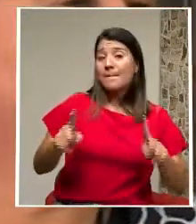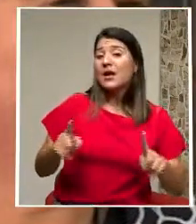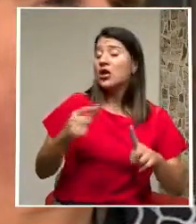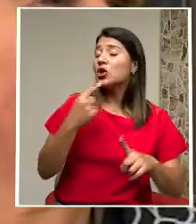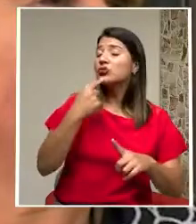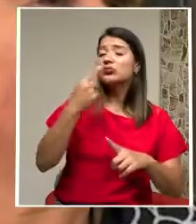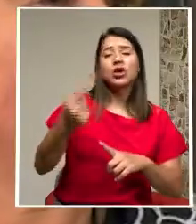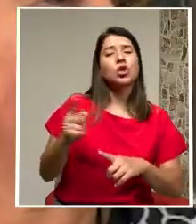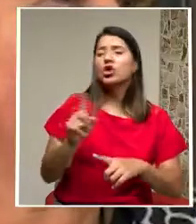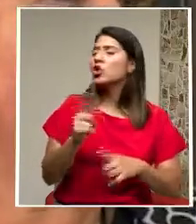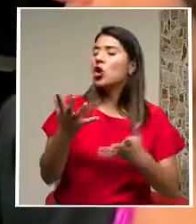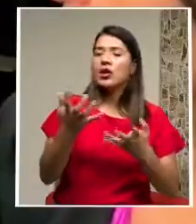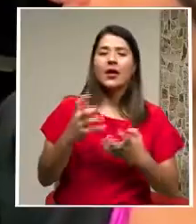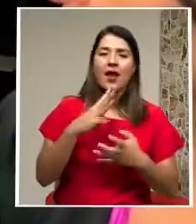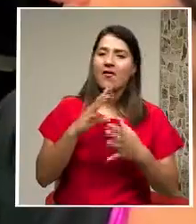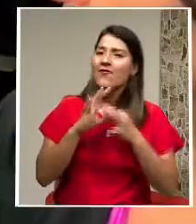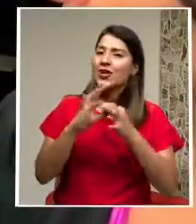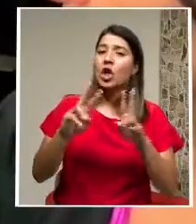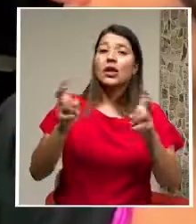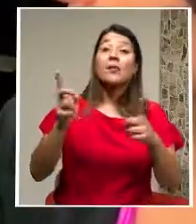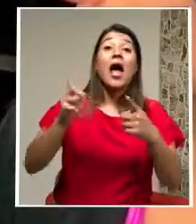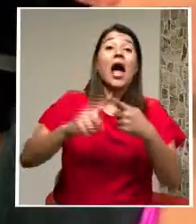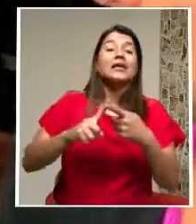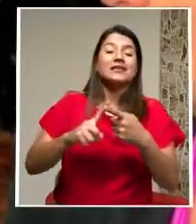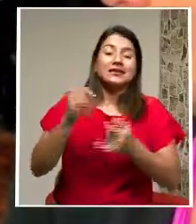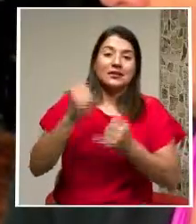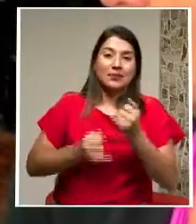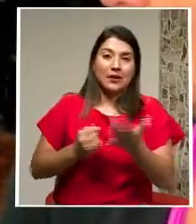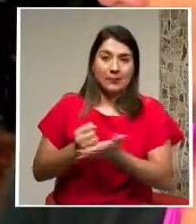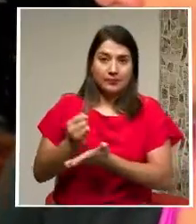referir hasta que se resuelvan los procedimientos